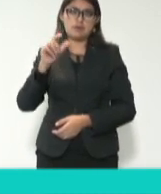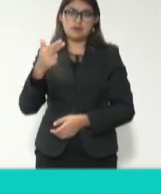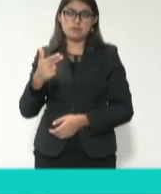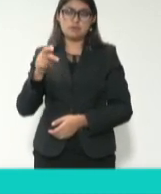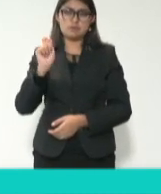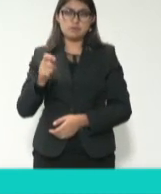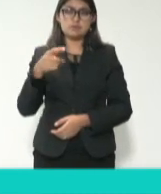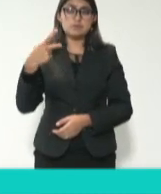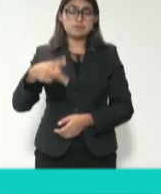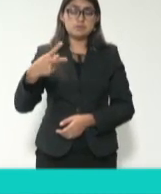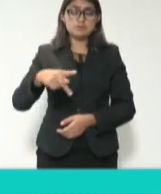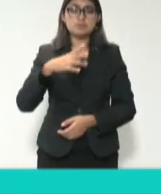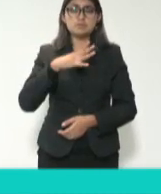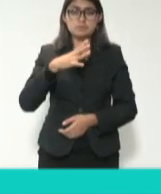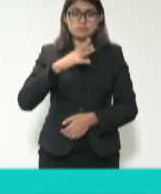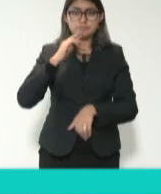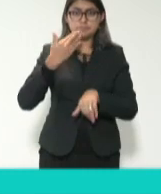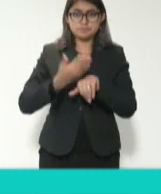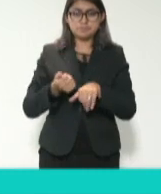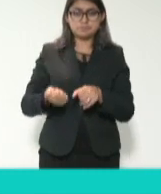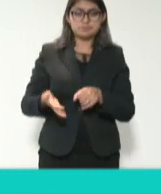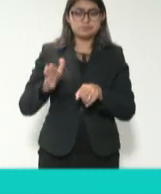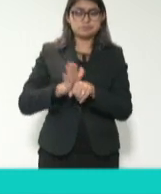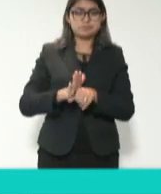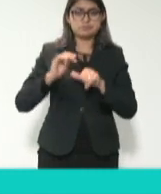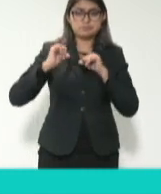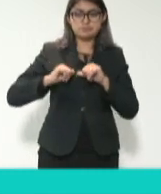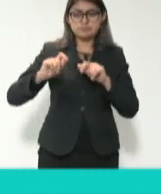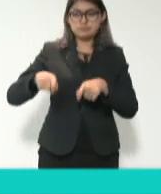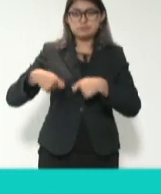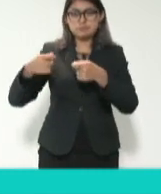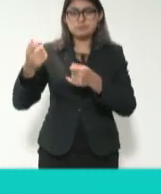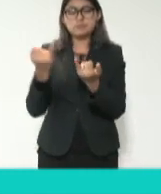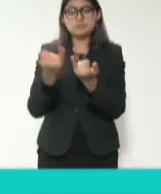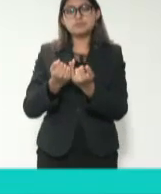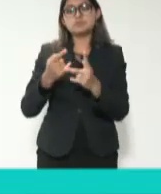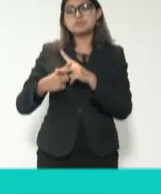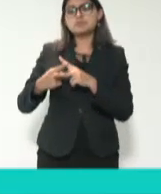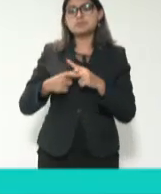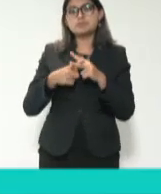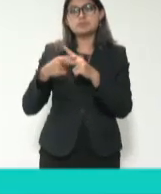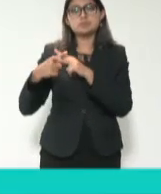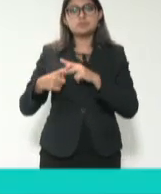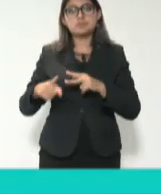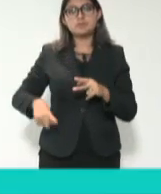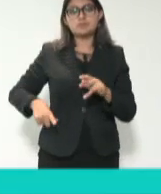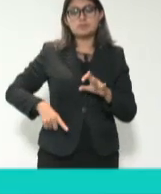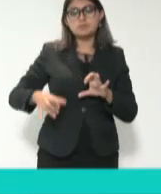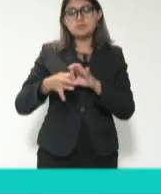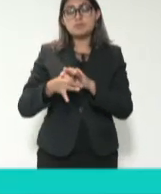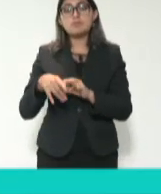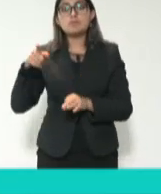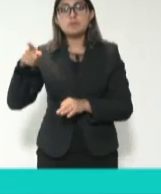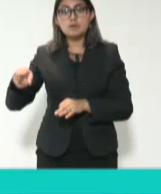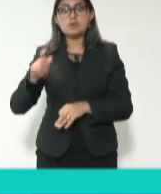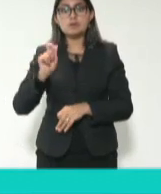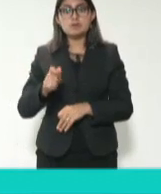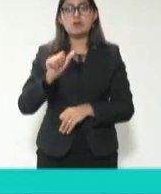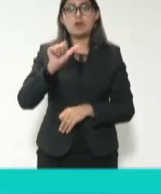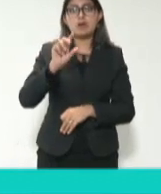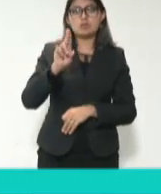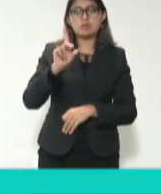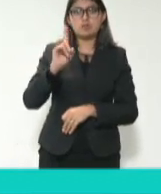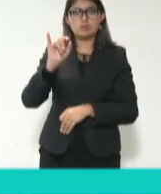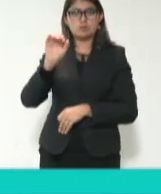materia de responsabilidades administrativas y contabilidad gubernamental. Se ha desempeñado como auditora en los